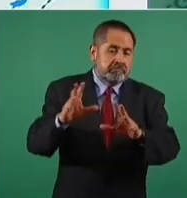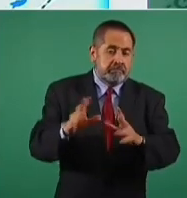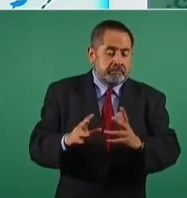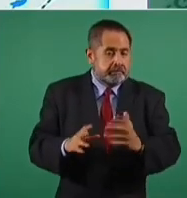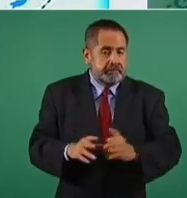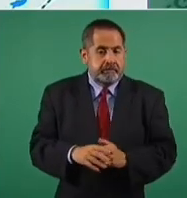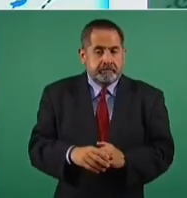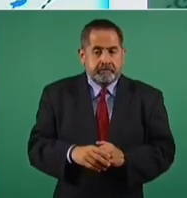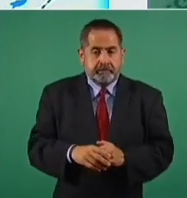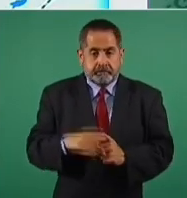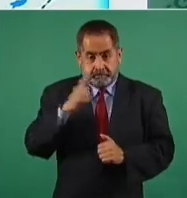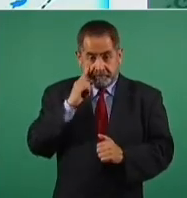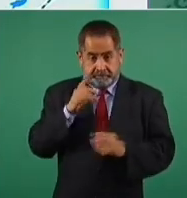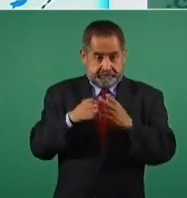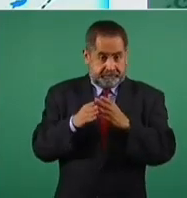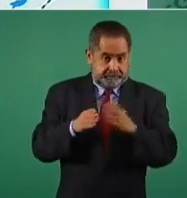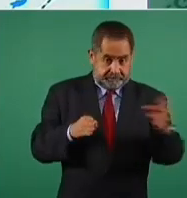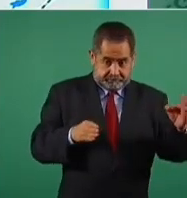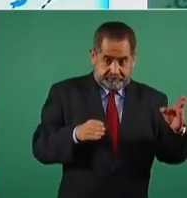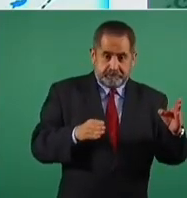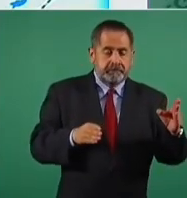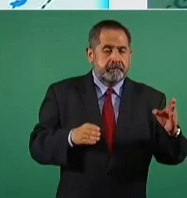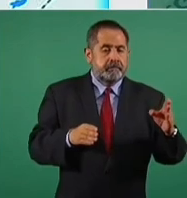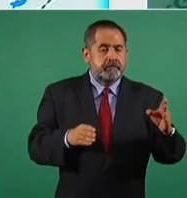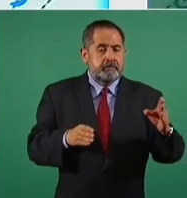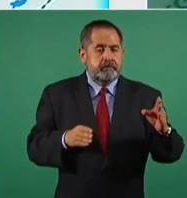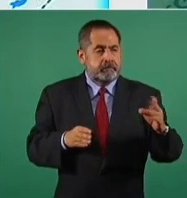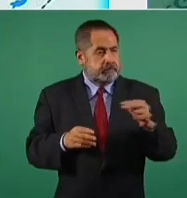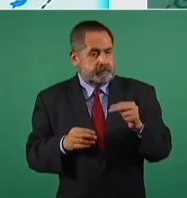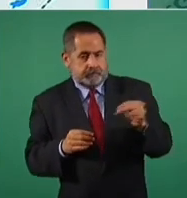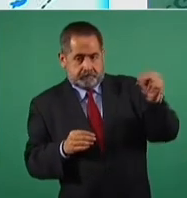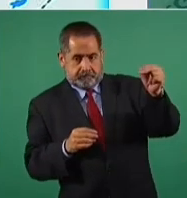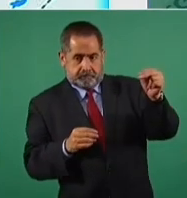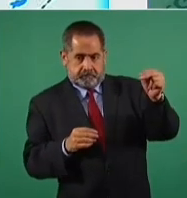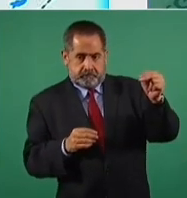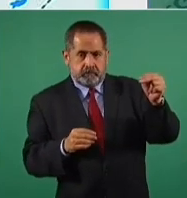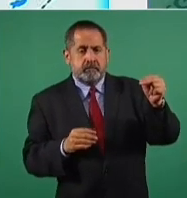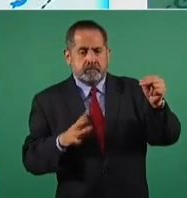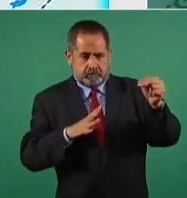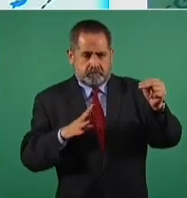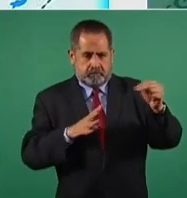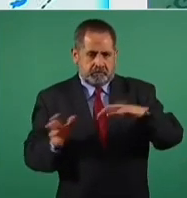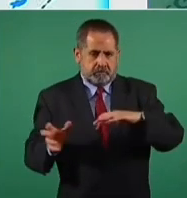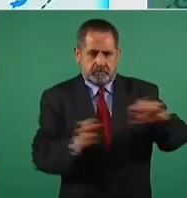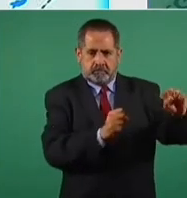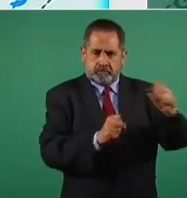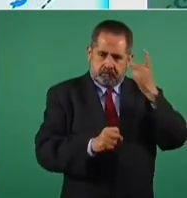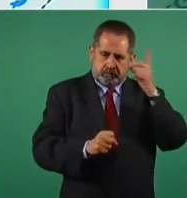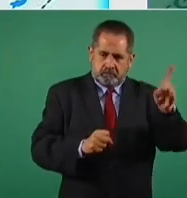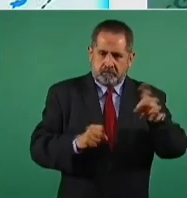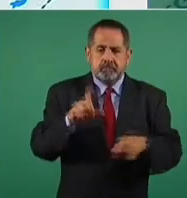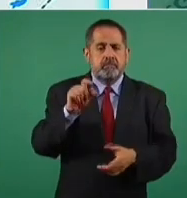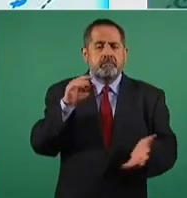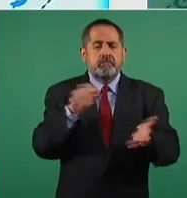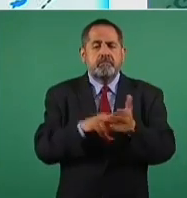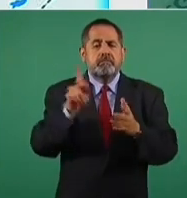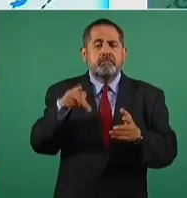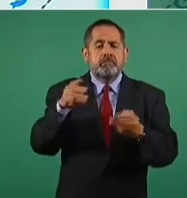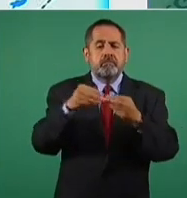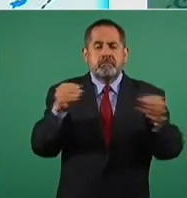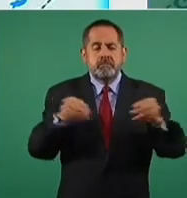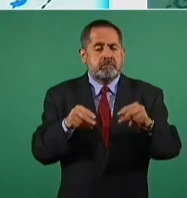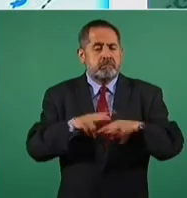De aquí para el norte, más de 20 mil kilómetros